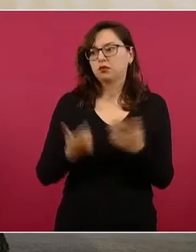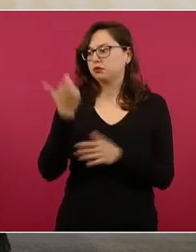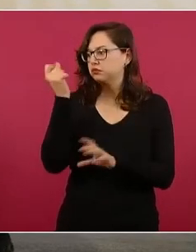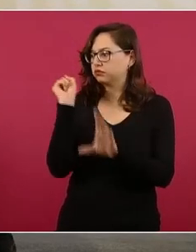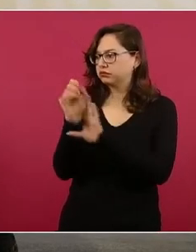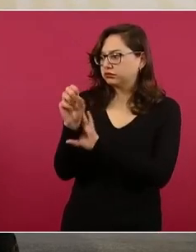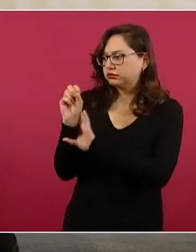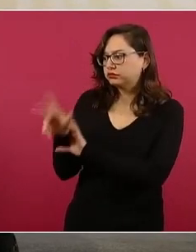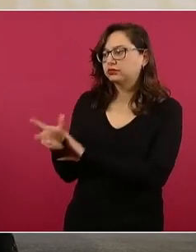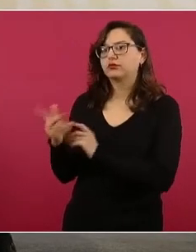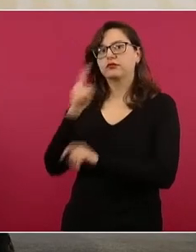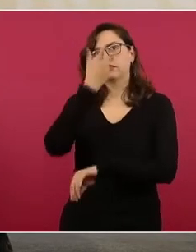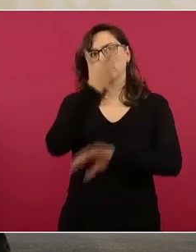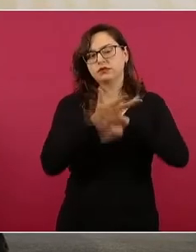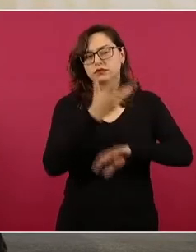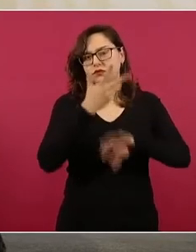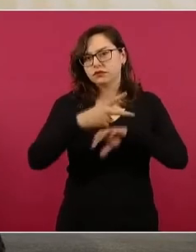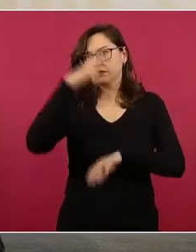remesos.